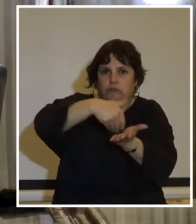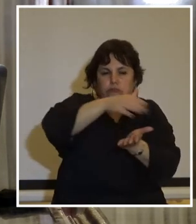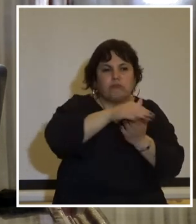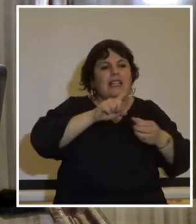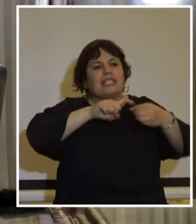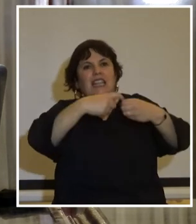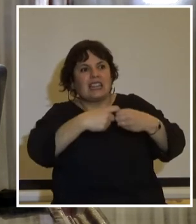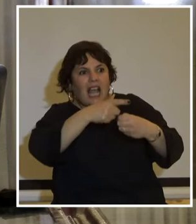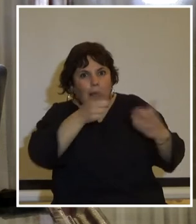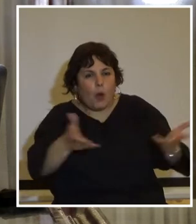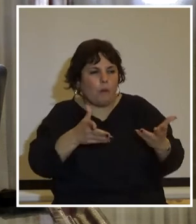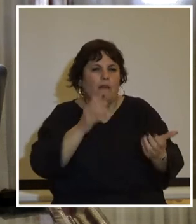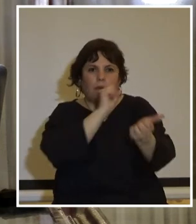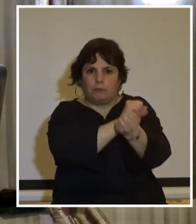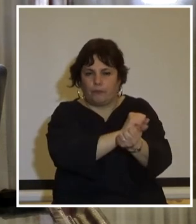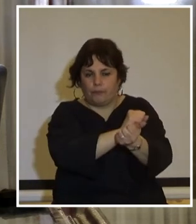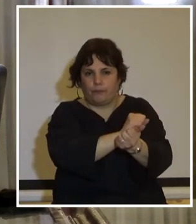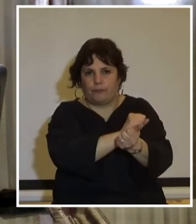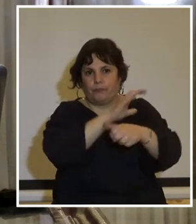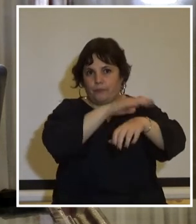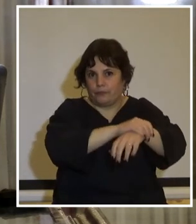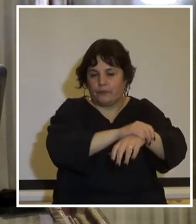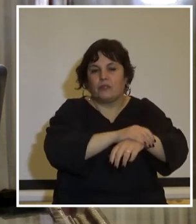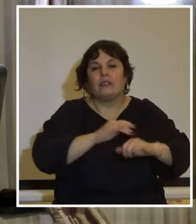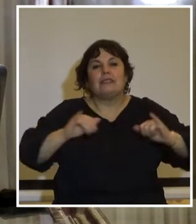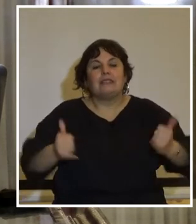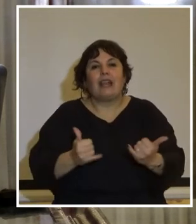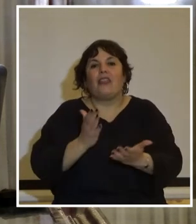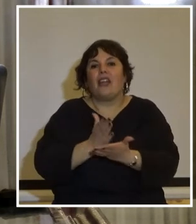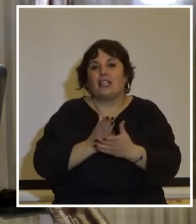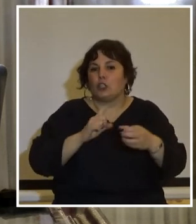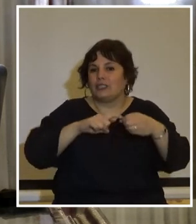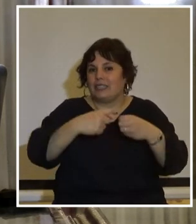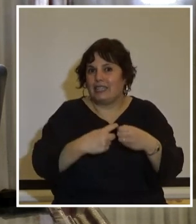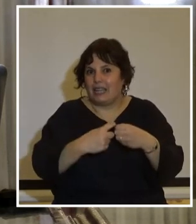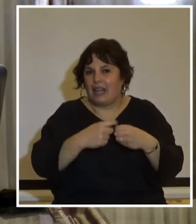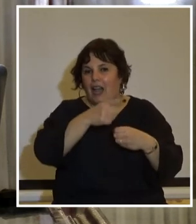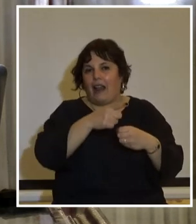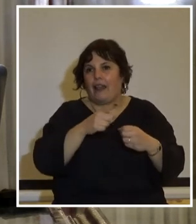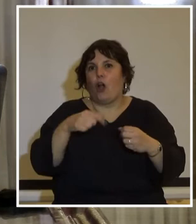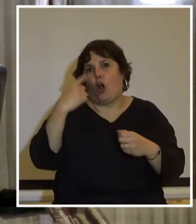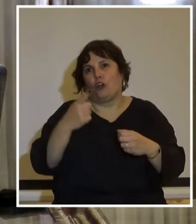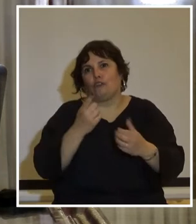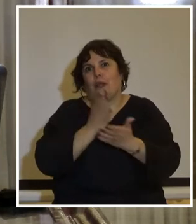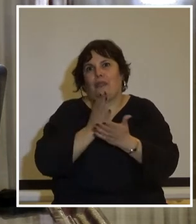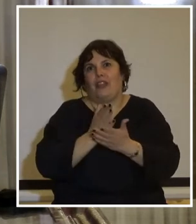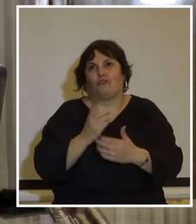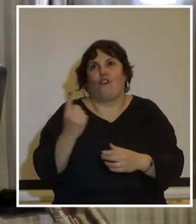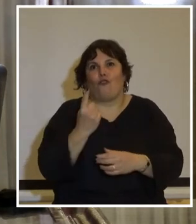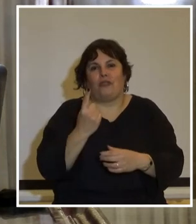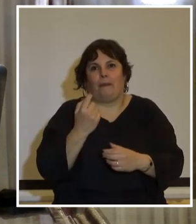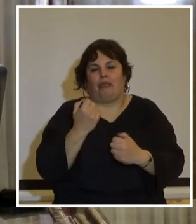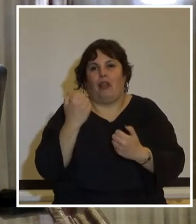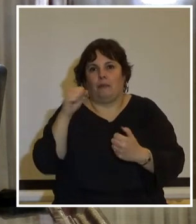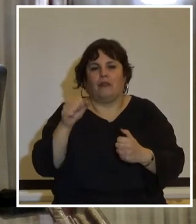sindicalistas que las promovieran de cualquier forma a la mutilación de los derechos sindicales se le sumó la de todos los demás derechos fundamentales esta